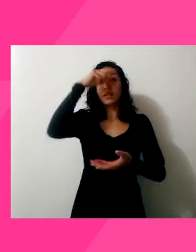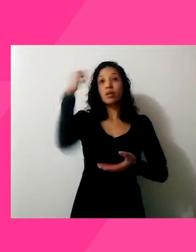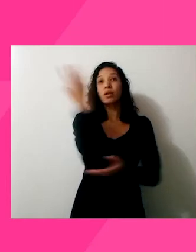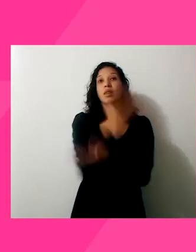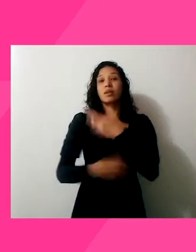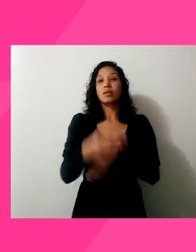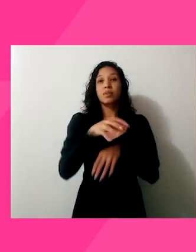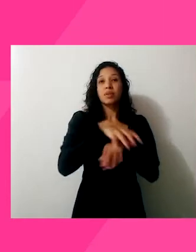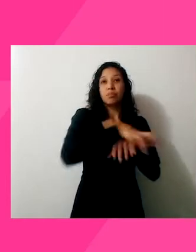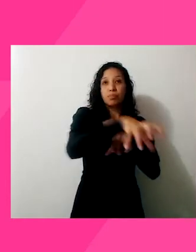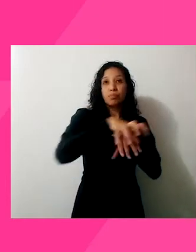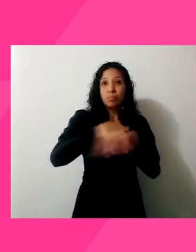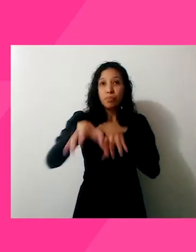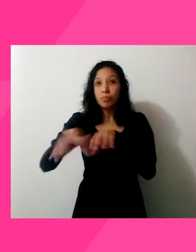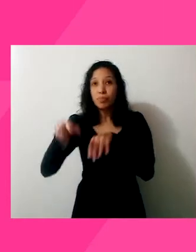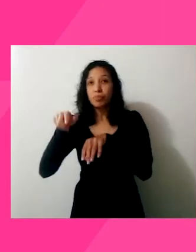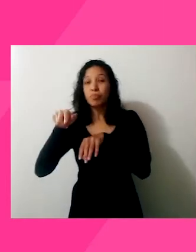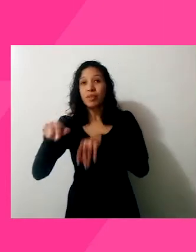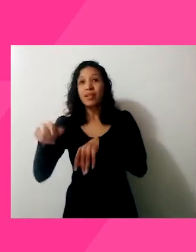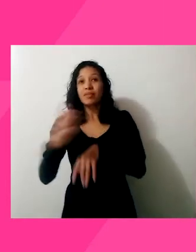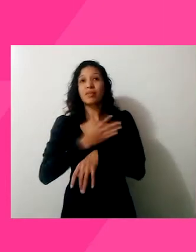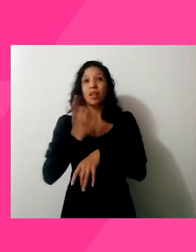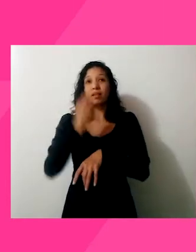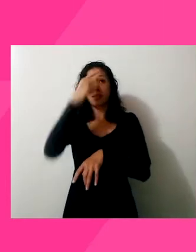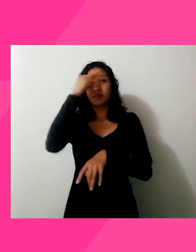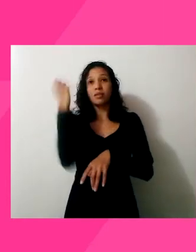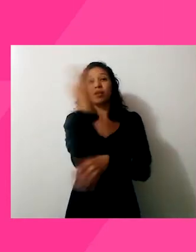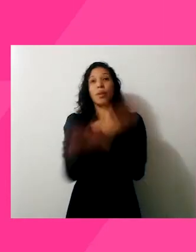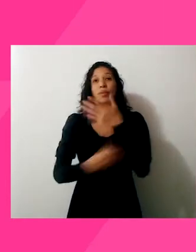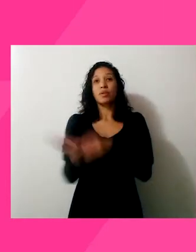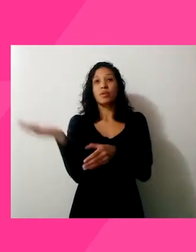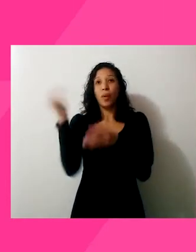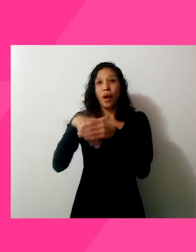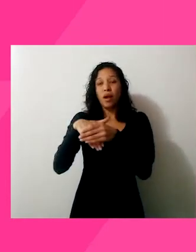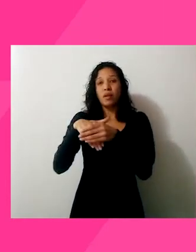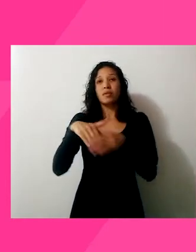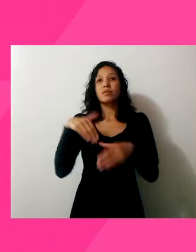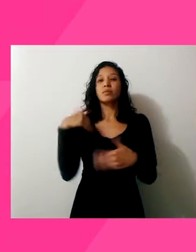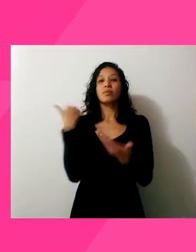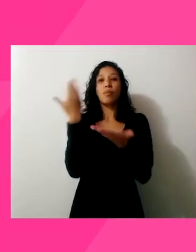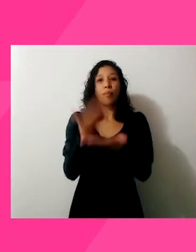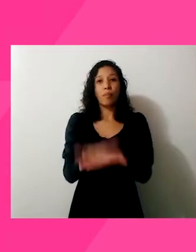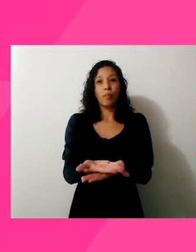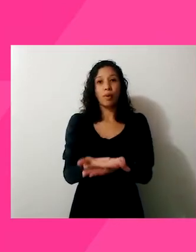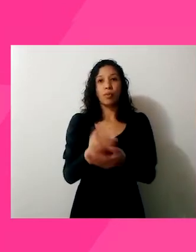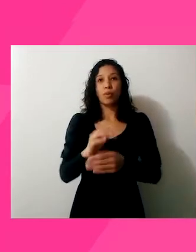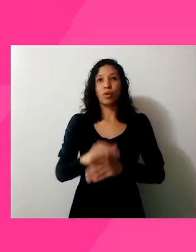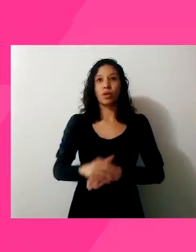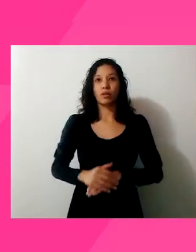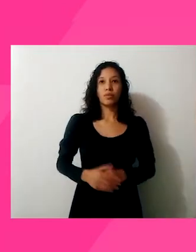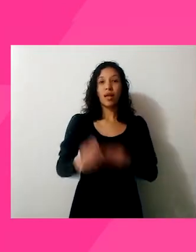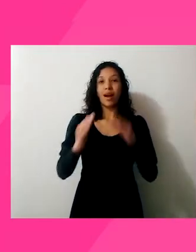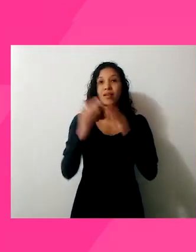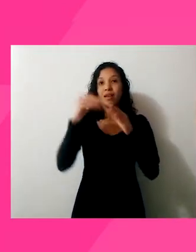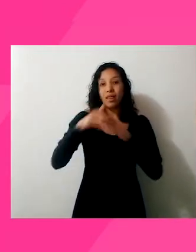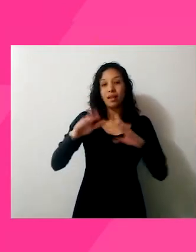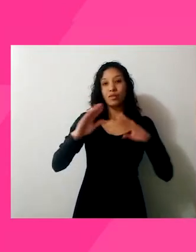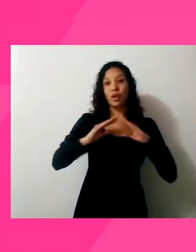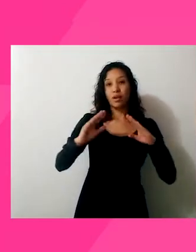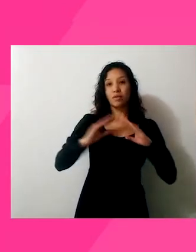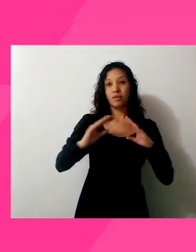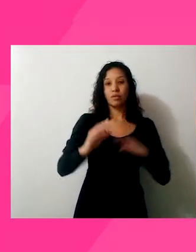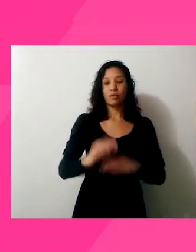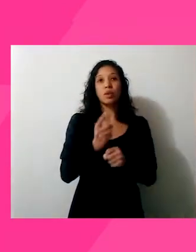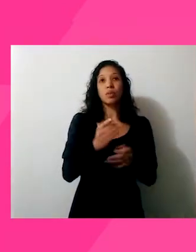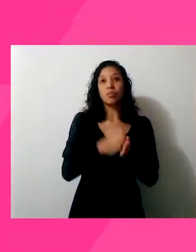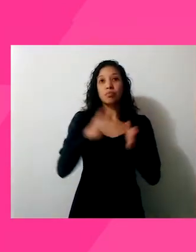La Dirección Nacional para la Inclusión de las Personas con Discapacidad de la Agencia Nacional de Discapacidad te propone hacer Ejercicios